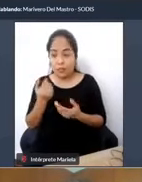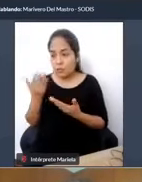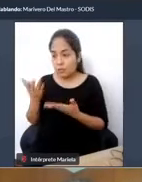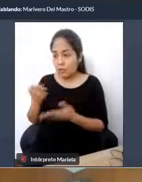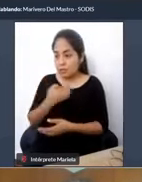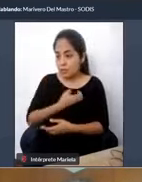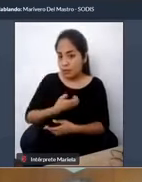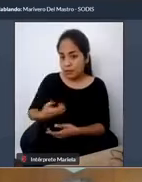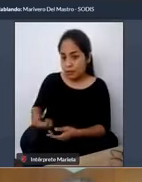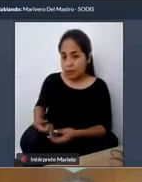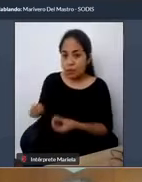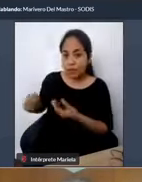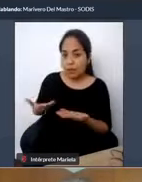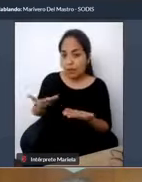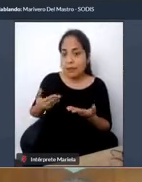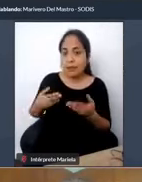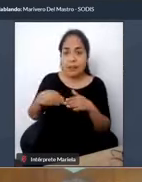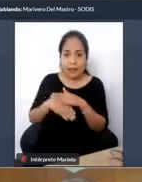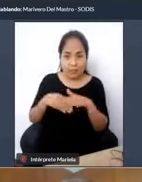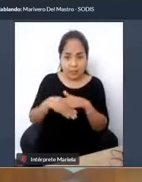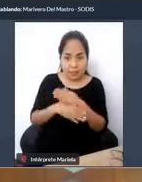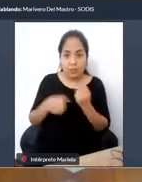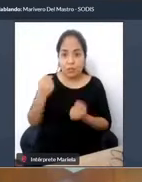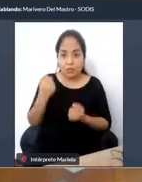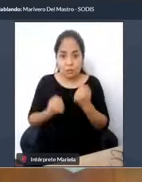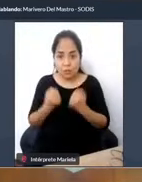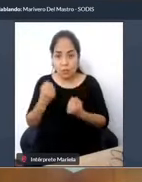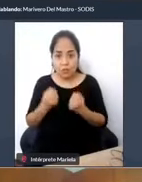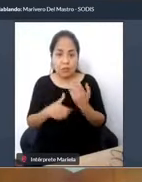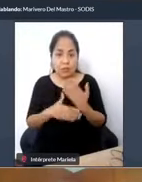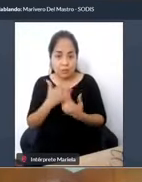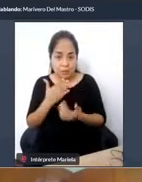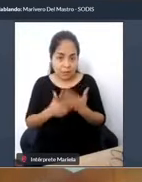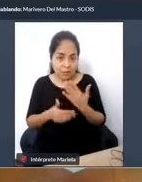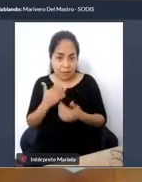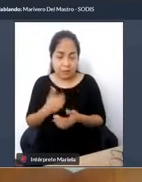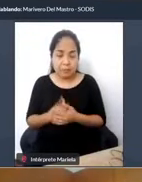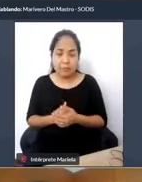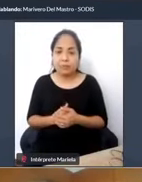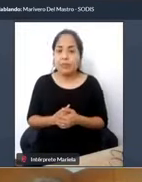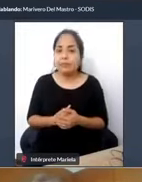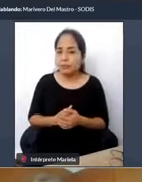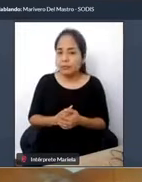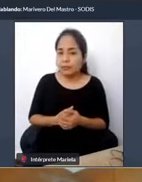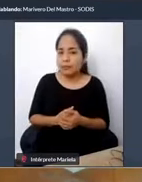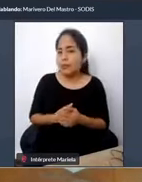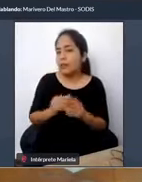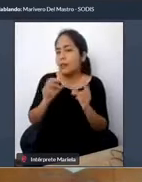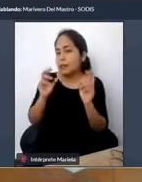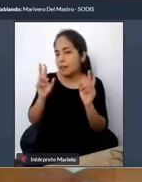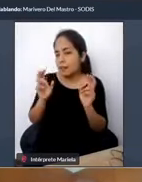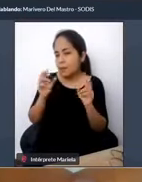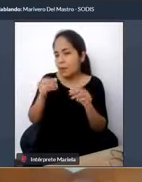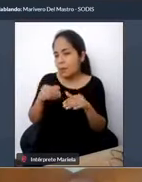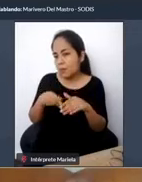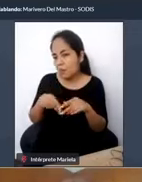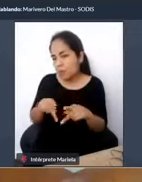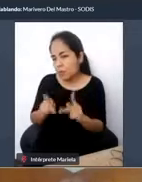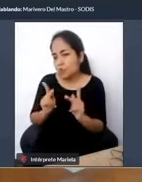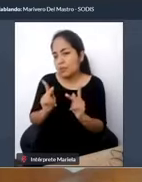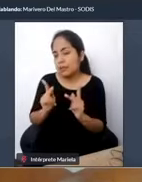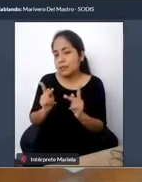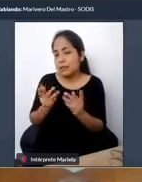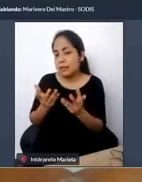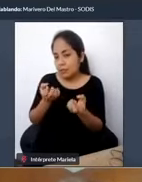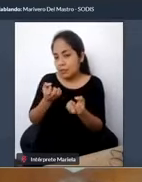para el acceso al transporte para personas con discapacidad. Los casos de oportunidades y con eso sí, si podría robar unos minutos solo para